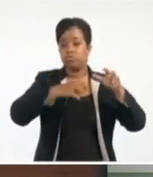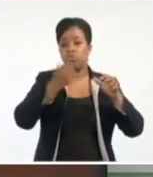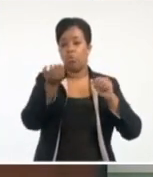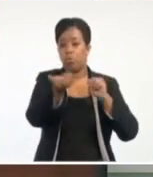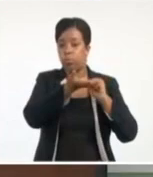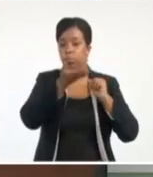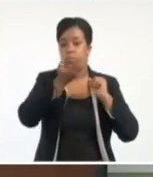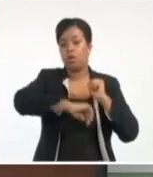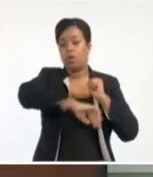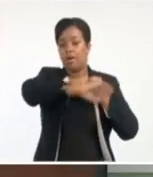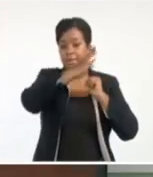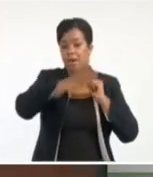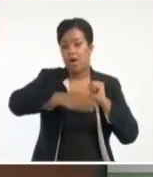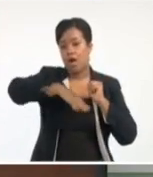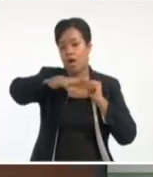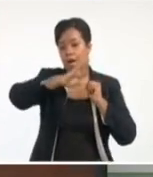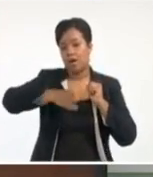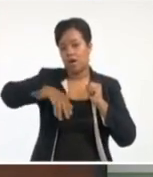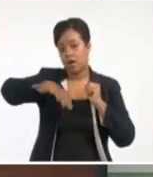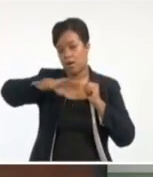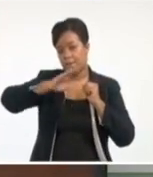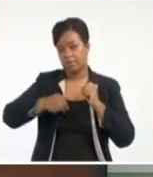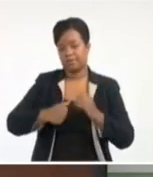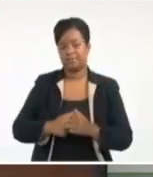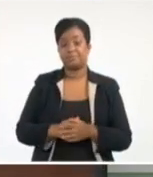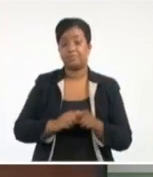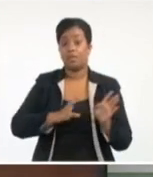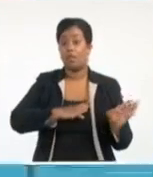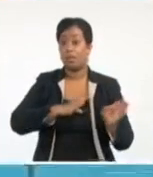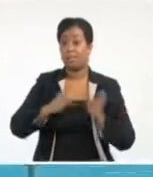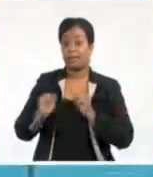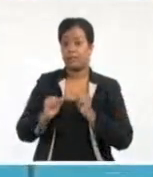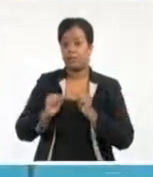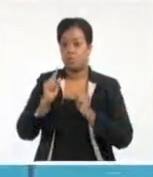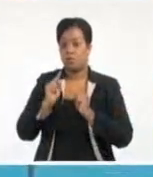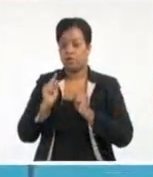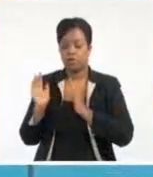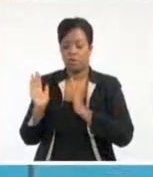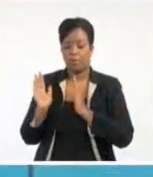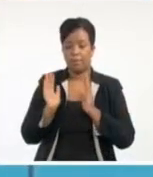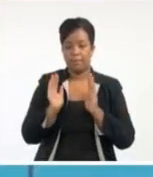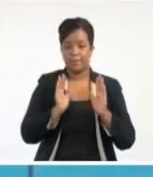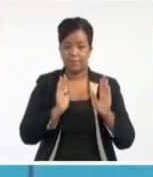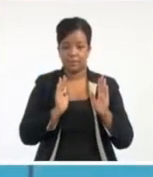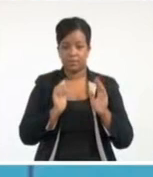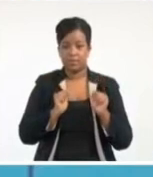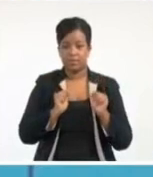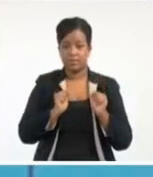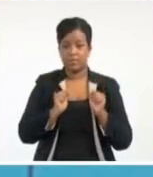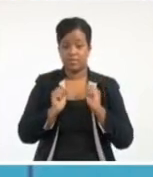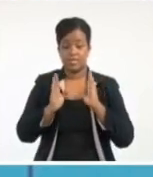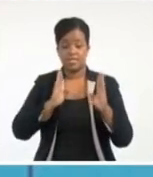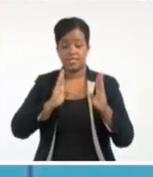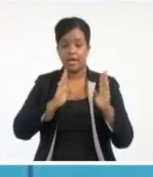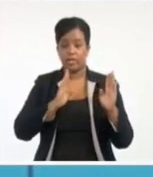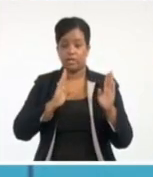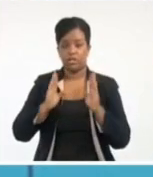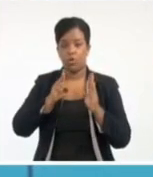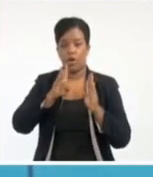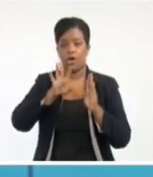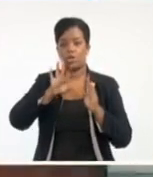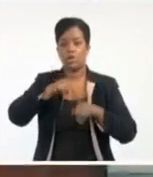Ahora, cuando vamos a pasar un poco más acá, 48 horas hay una mayor dispersión